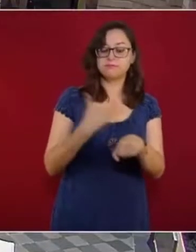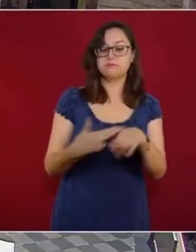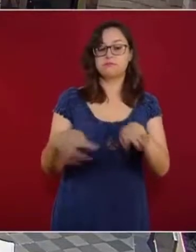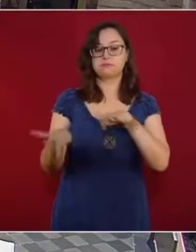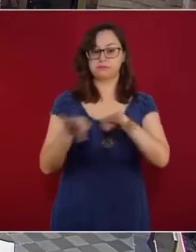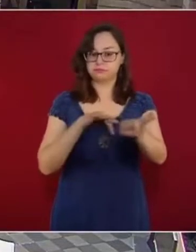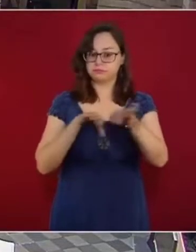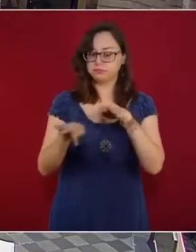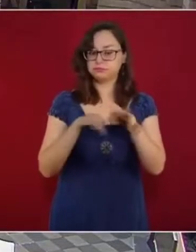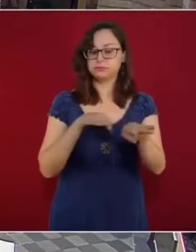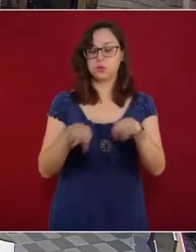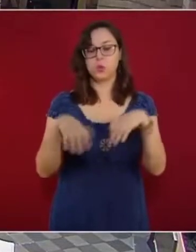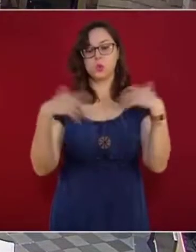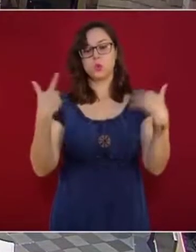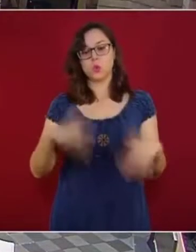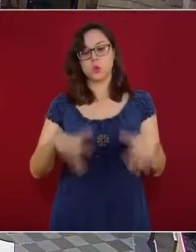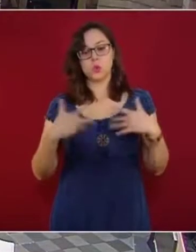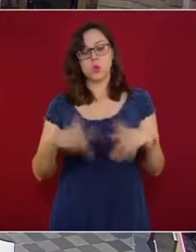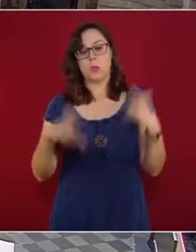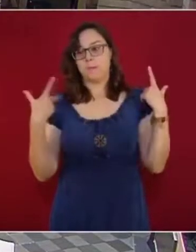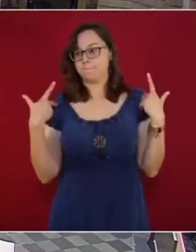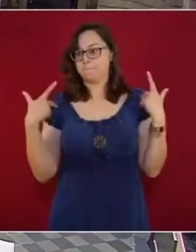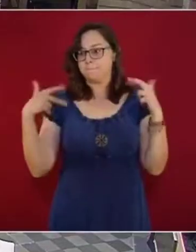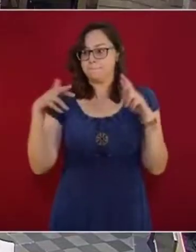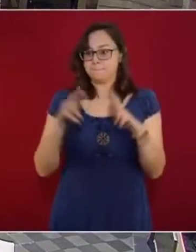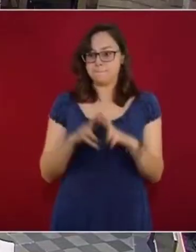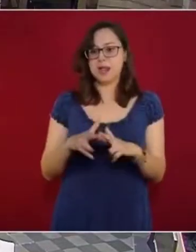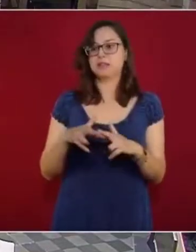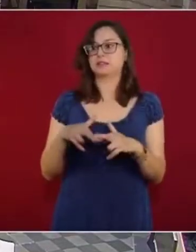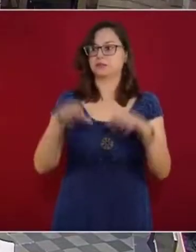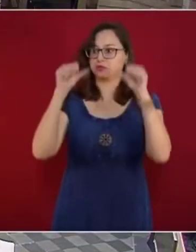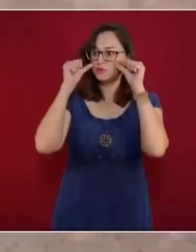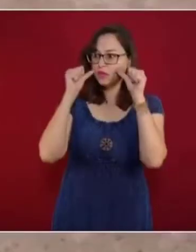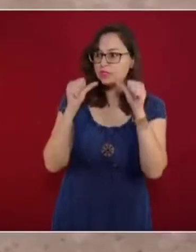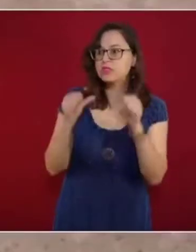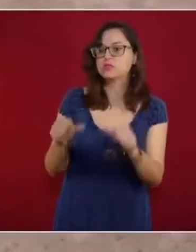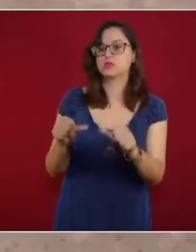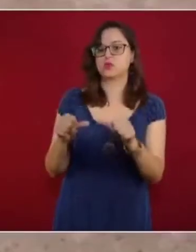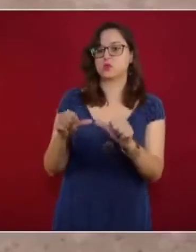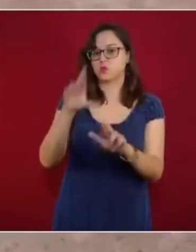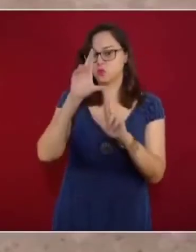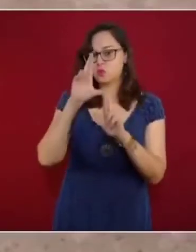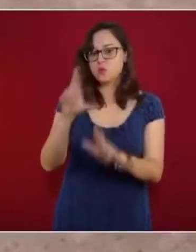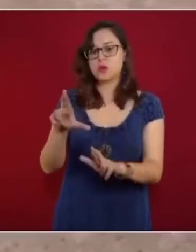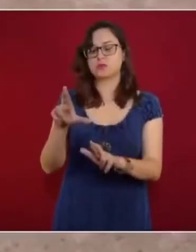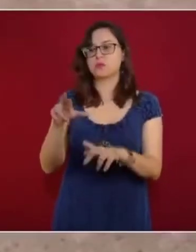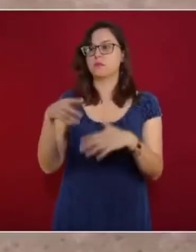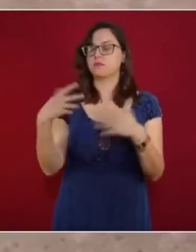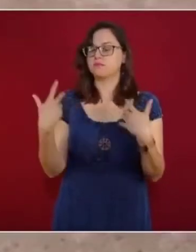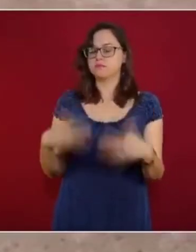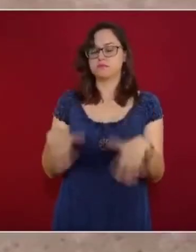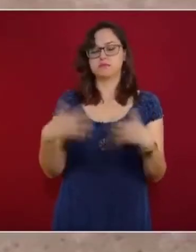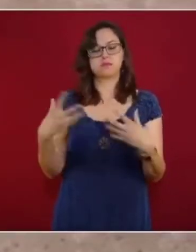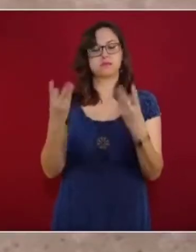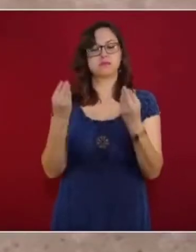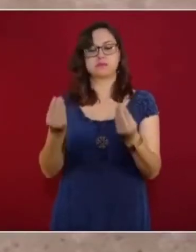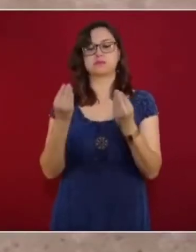para dar a los maestros lo que tanto nos han pedido, esa atención y ese respeto. Muchas gracias, compañeros.